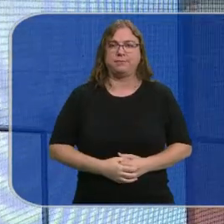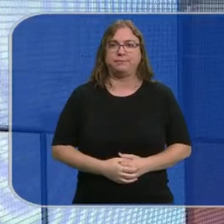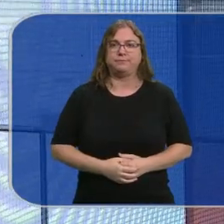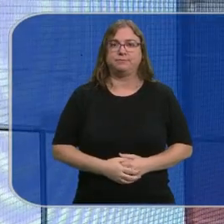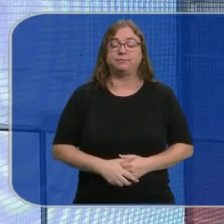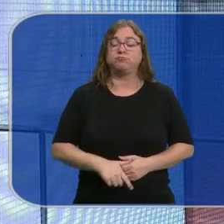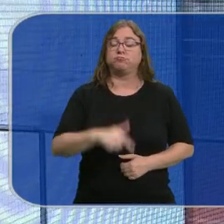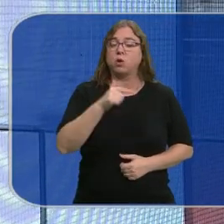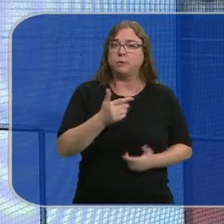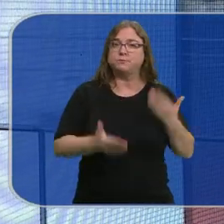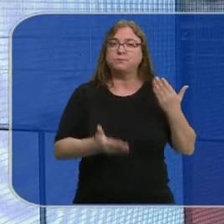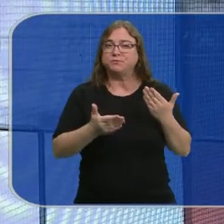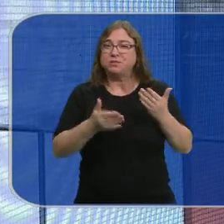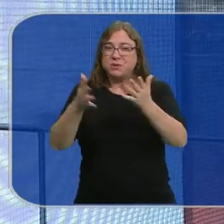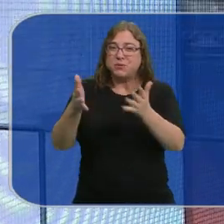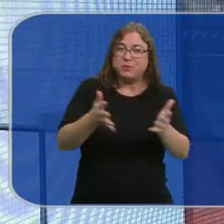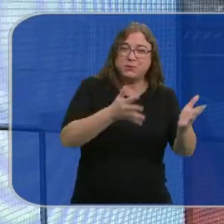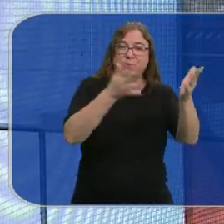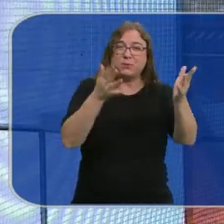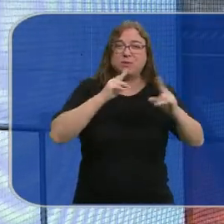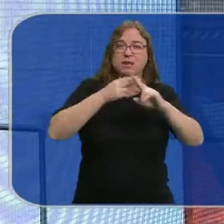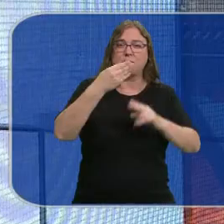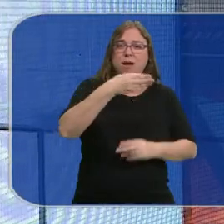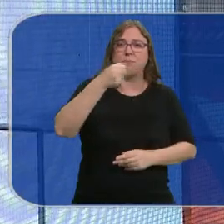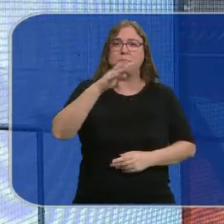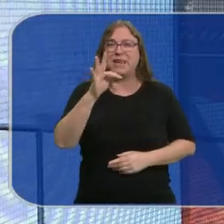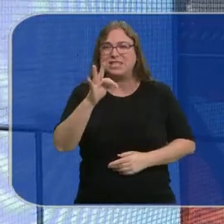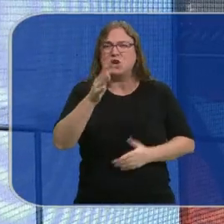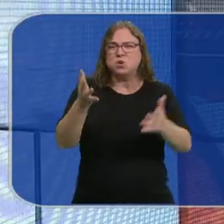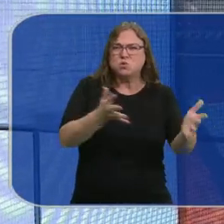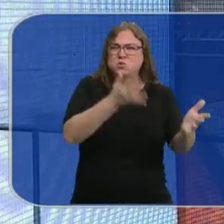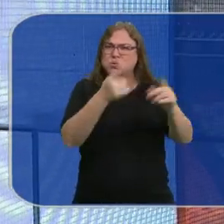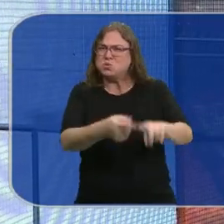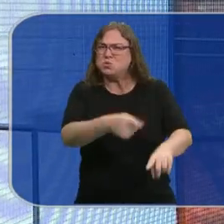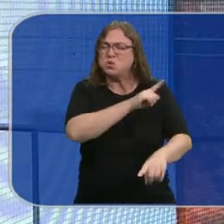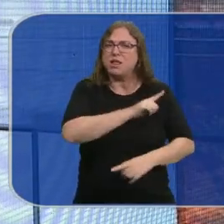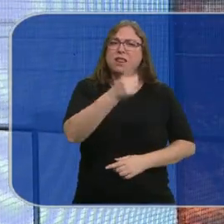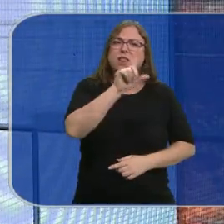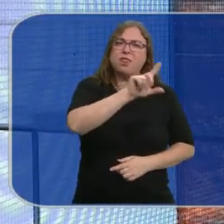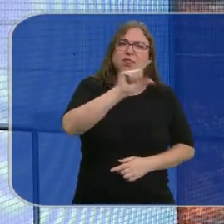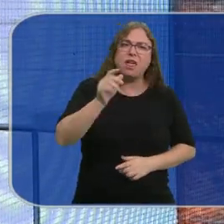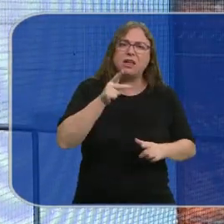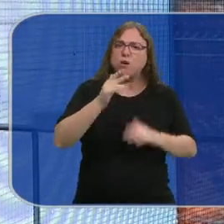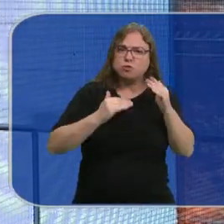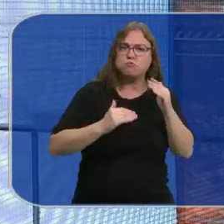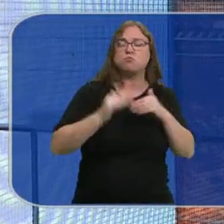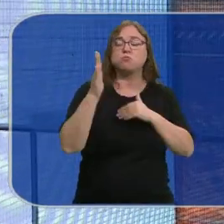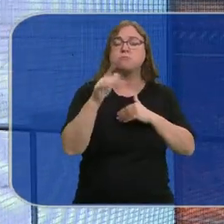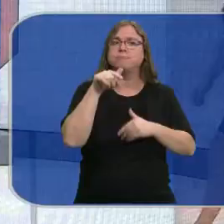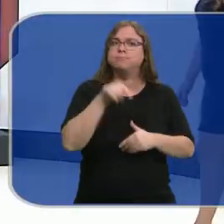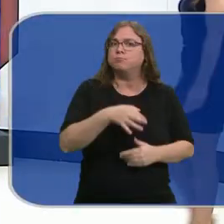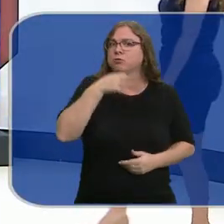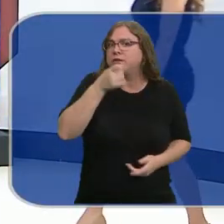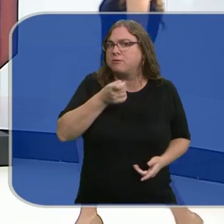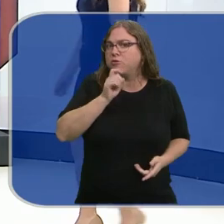Hoy haremos balance del paso de la borrasca Babet por Castilla y León. Las rachas de viento han superado los 100 kilómetros por hora en algunos momentos. ¿Qué nos espera